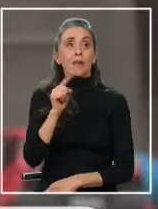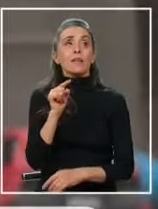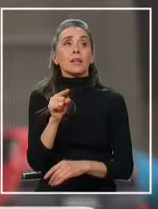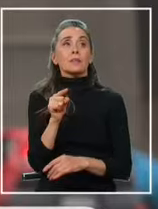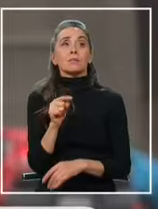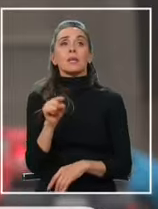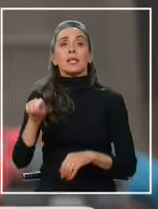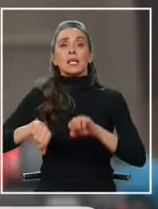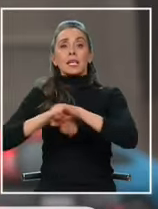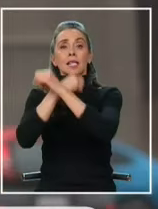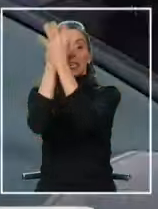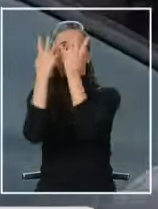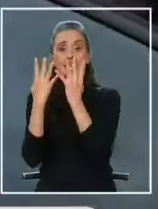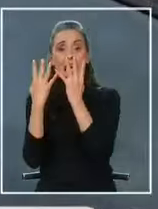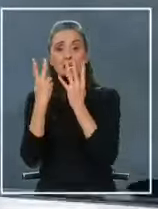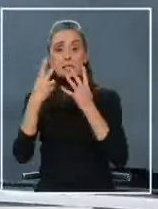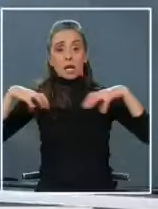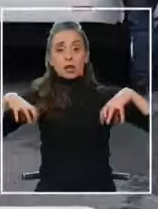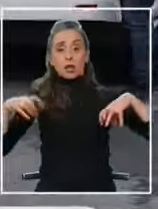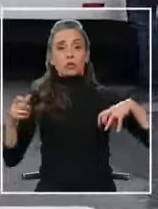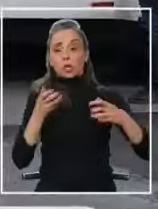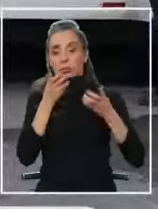el interior de dos recintos penales.